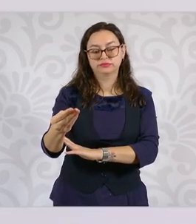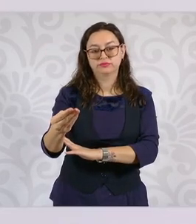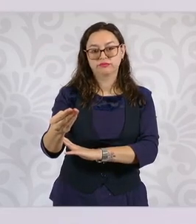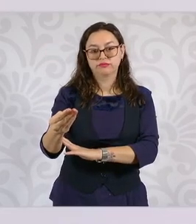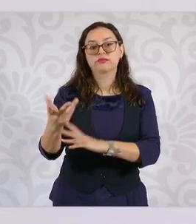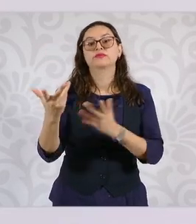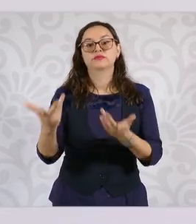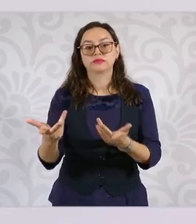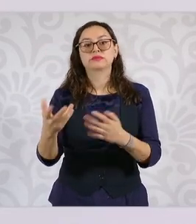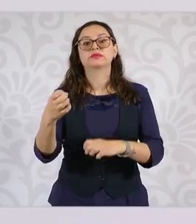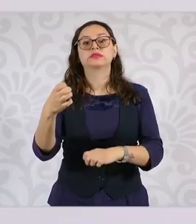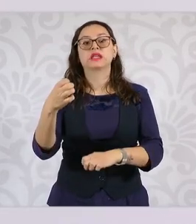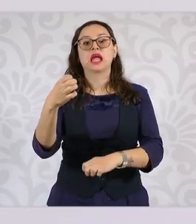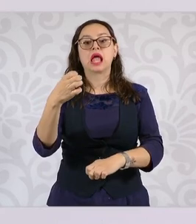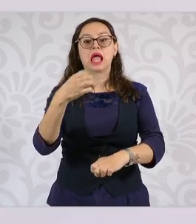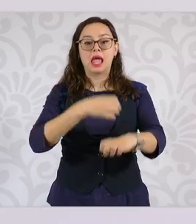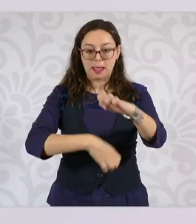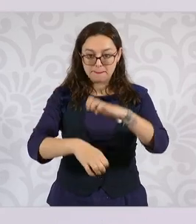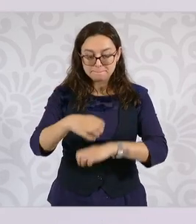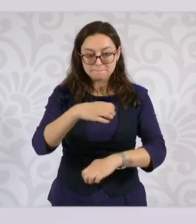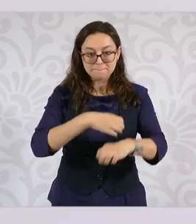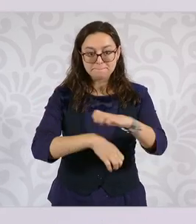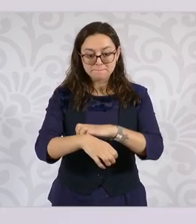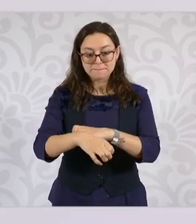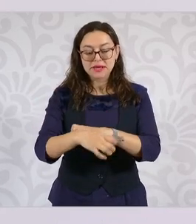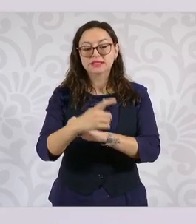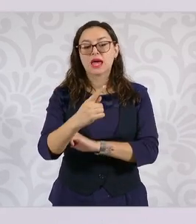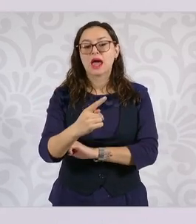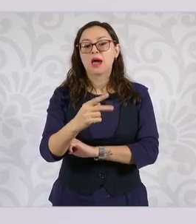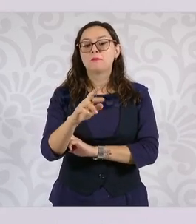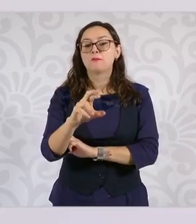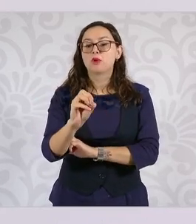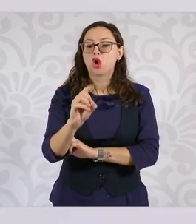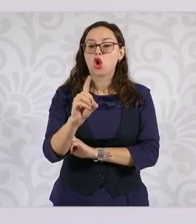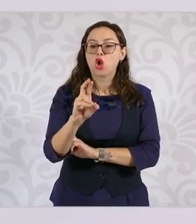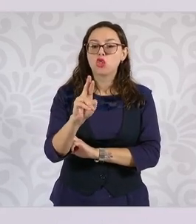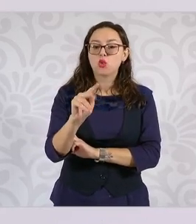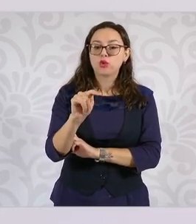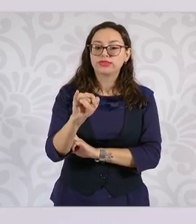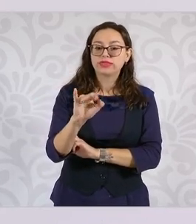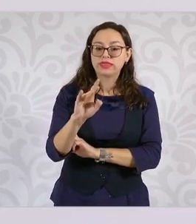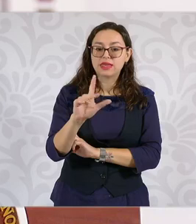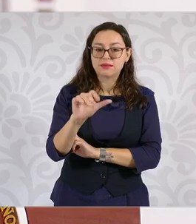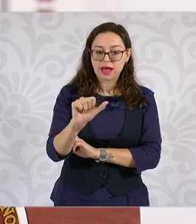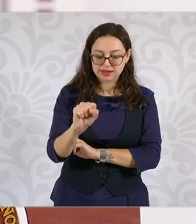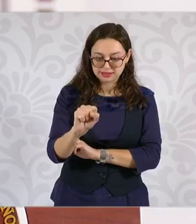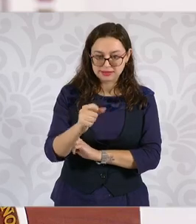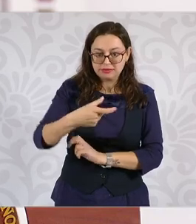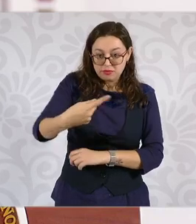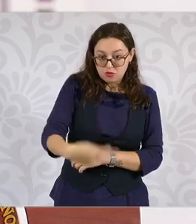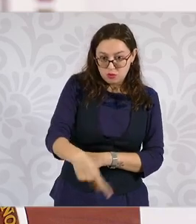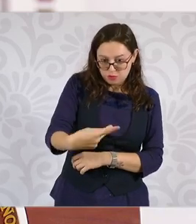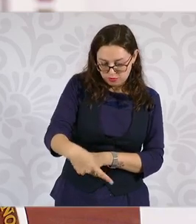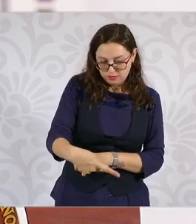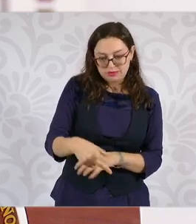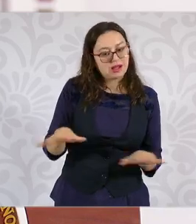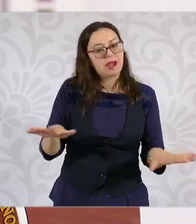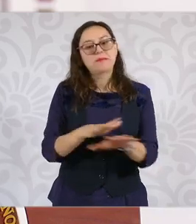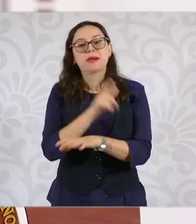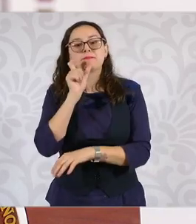empresas productivas del Estado por empresas públicas del Estado. Uno. Dos.